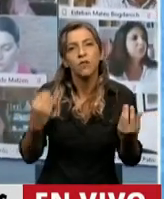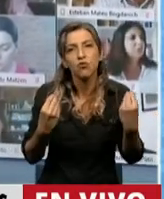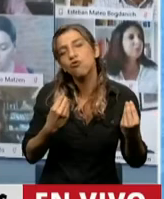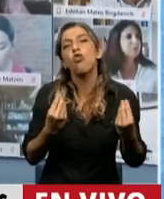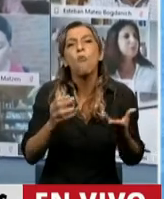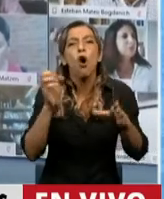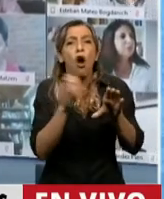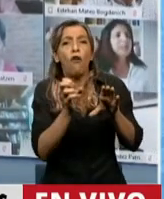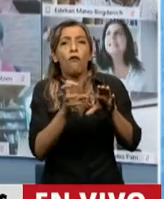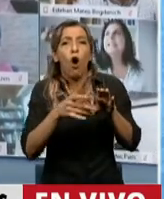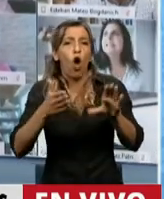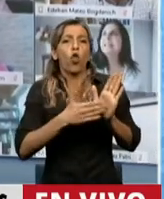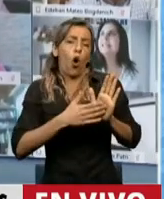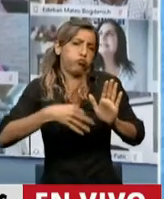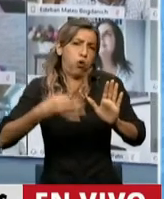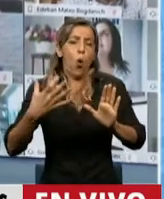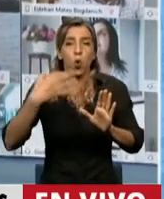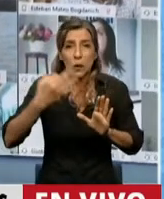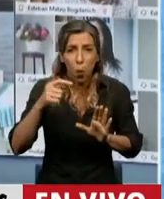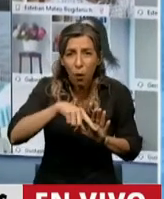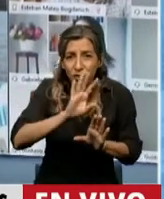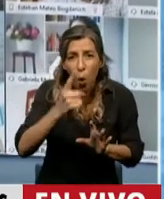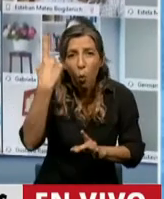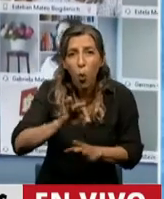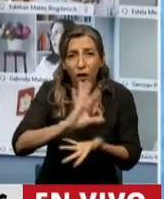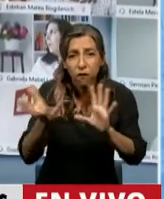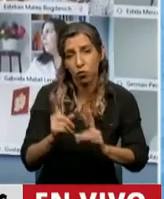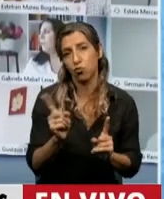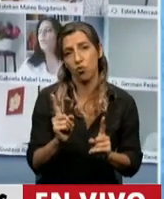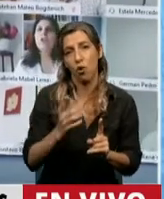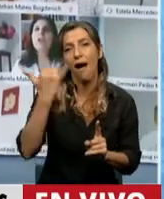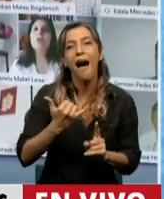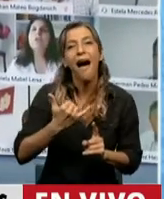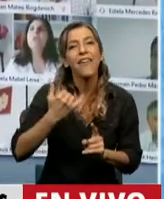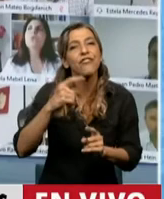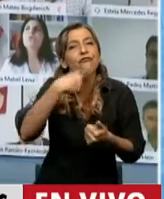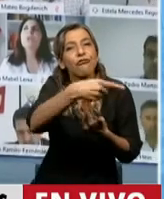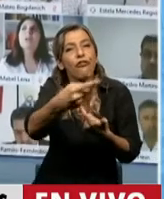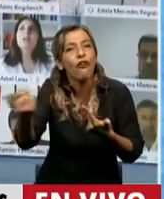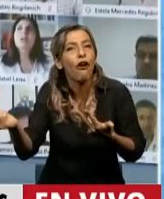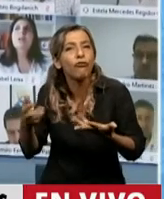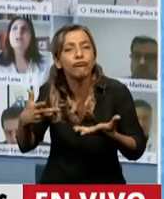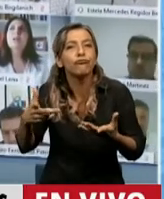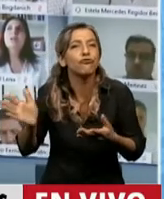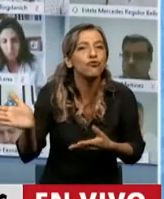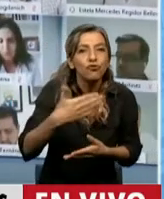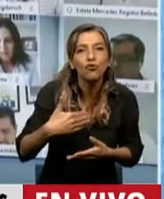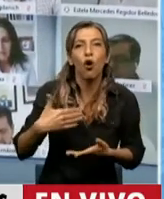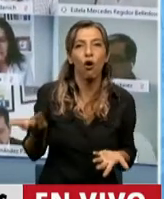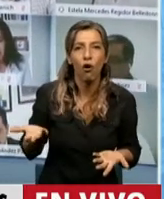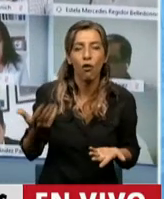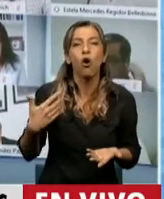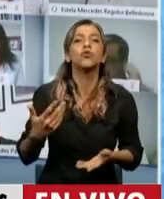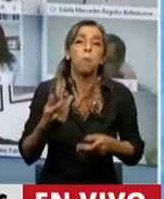Garantía de Sustentabilidad, sino del conjunto del régimen jubilatorio, es la reposición de los